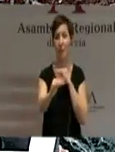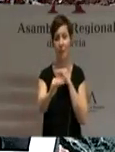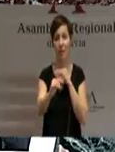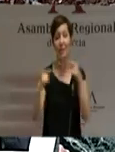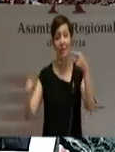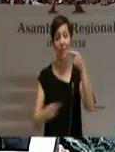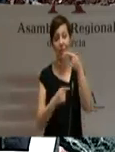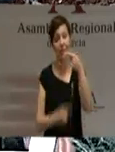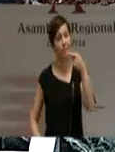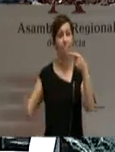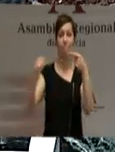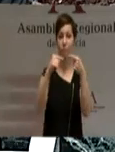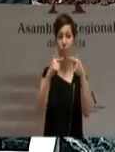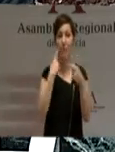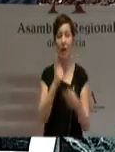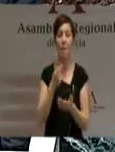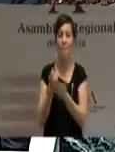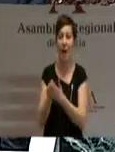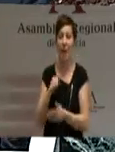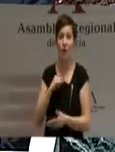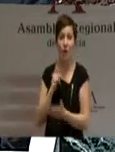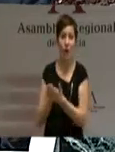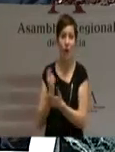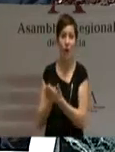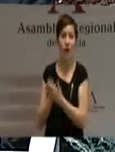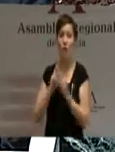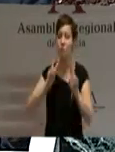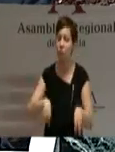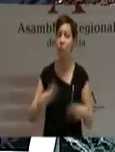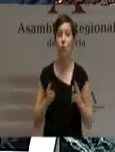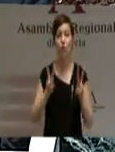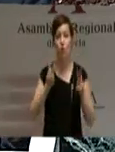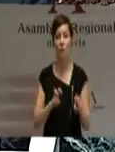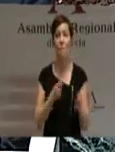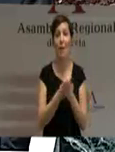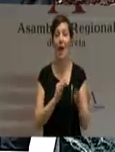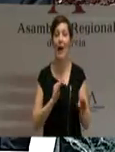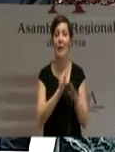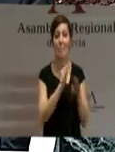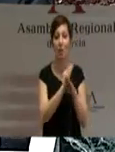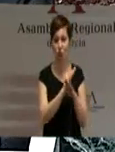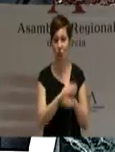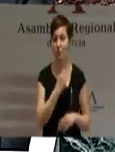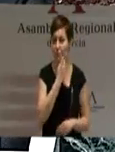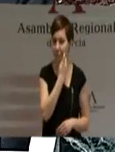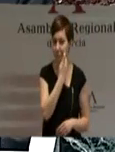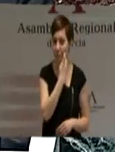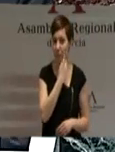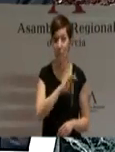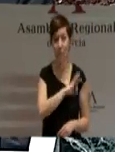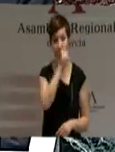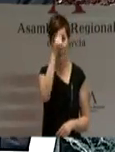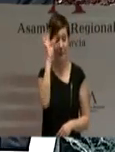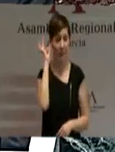fuertes para, en lugar de pagar deudas, empezar nuevamente a pagar inversiones. Señorías, esta